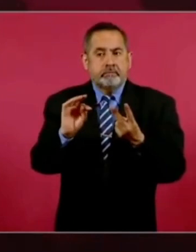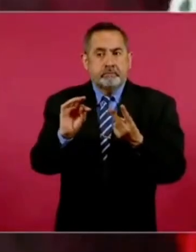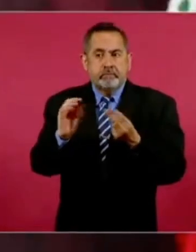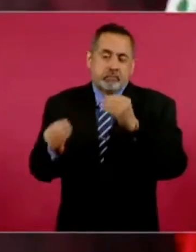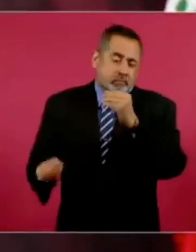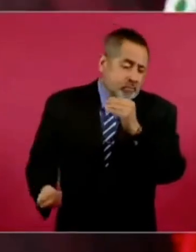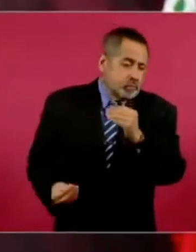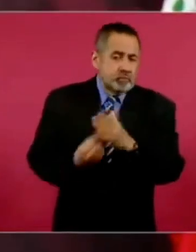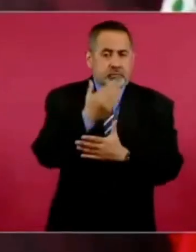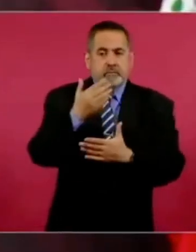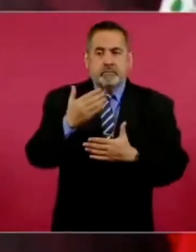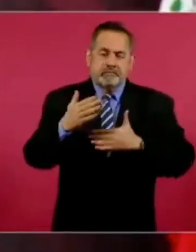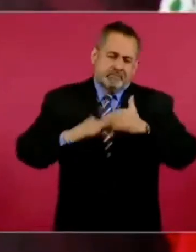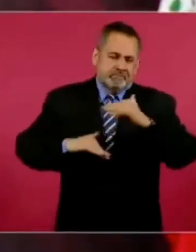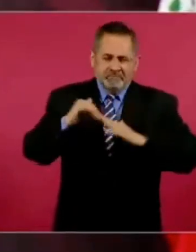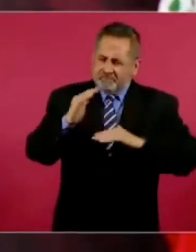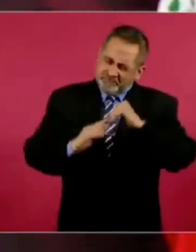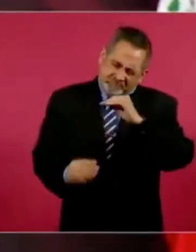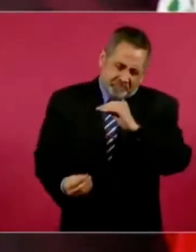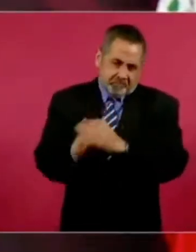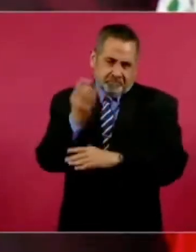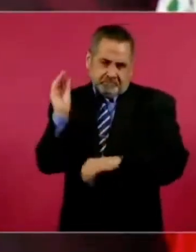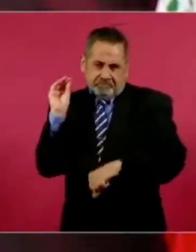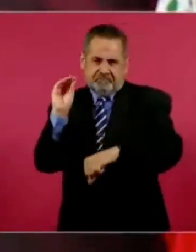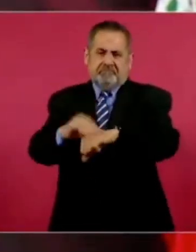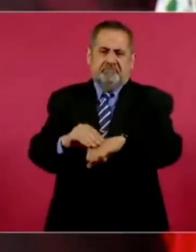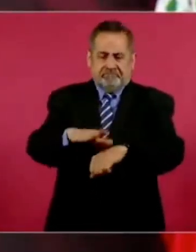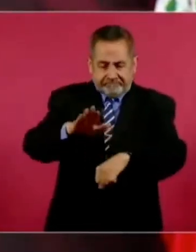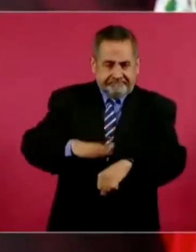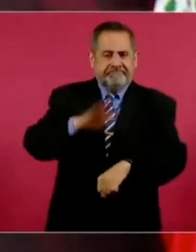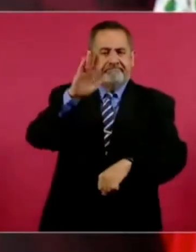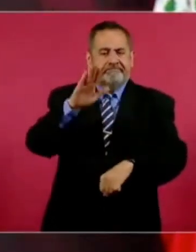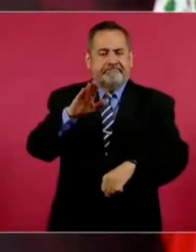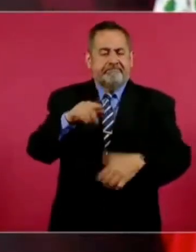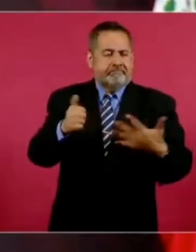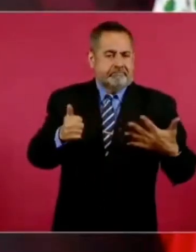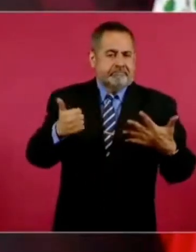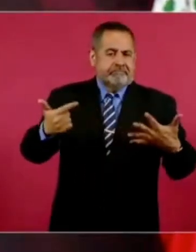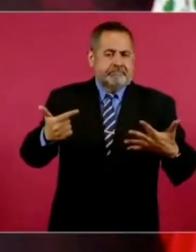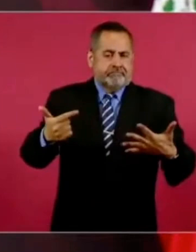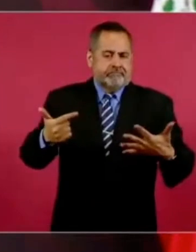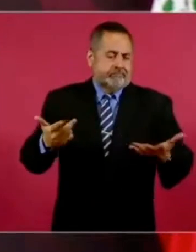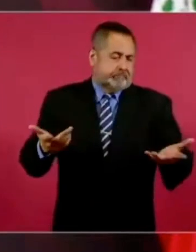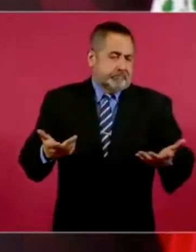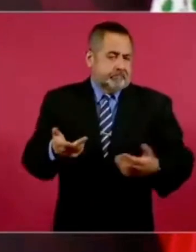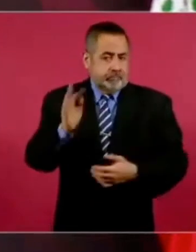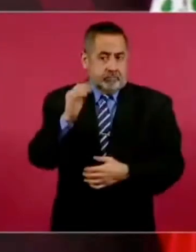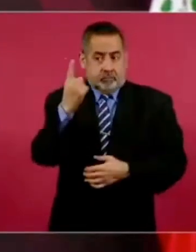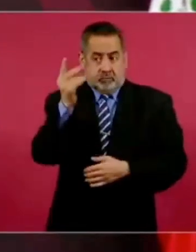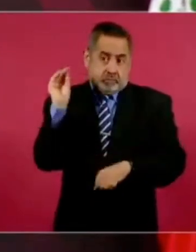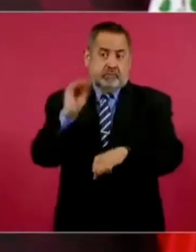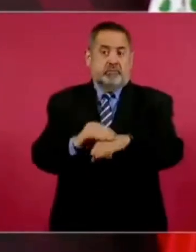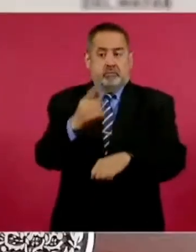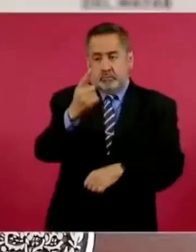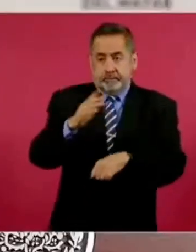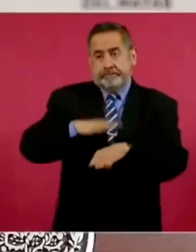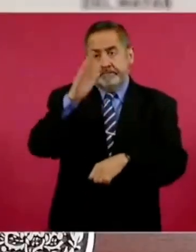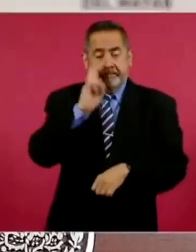una refinería más,